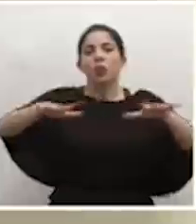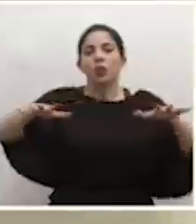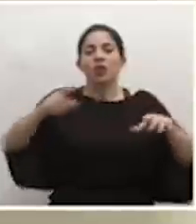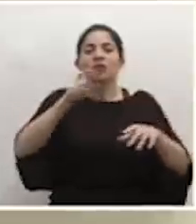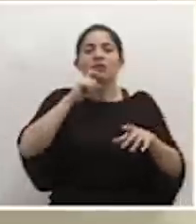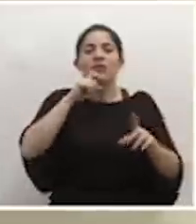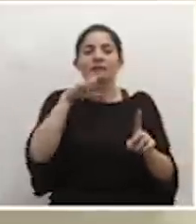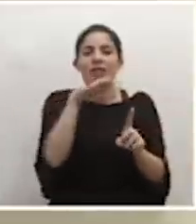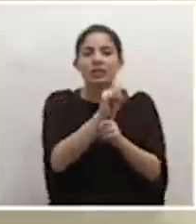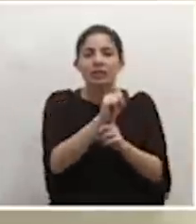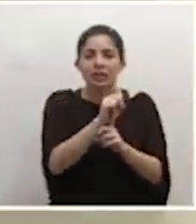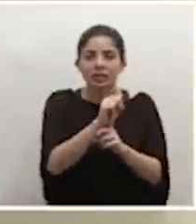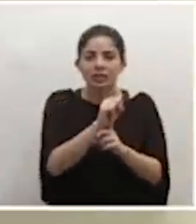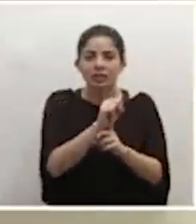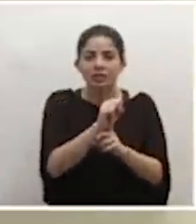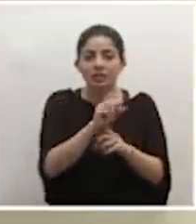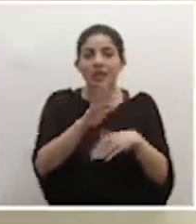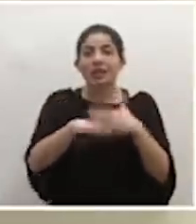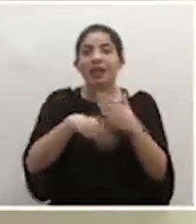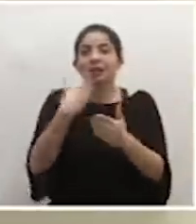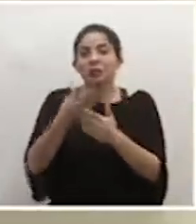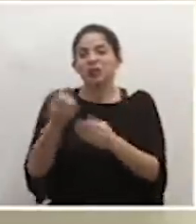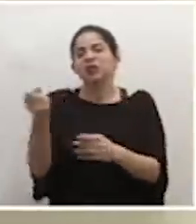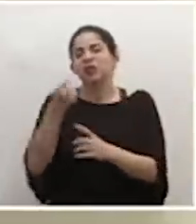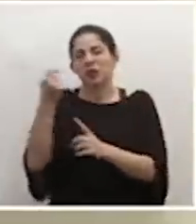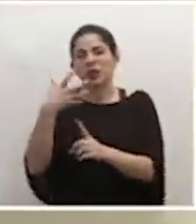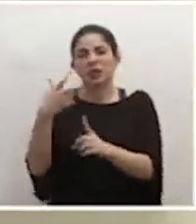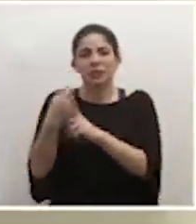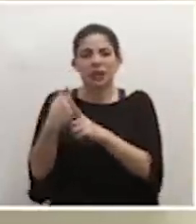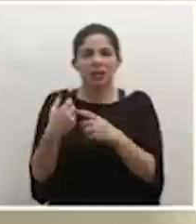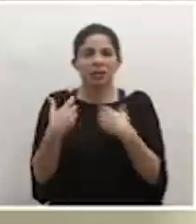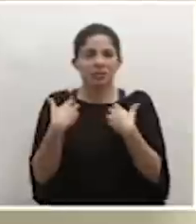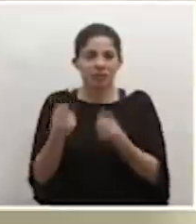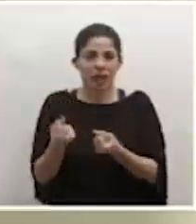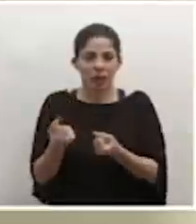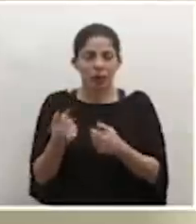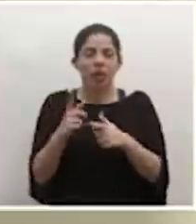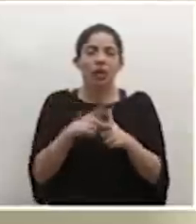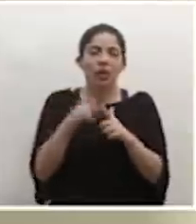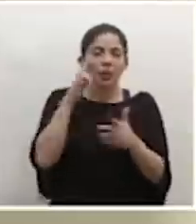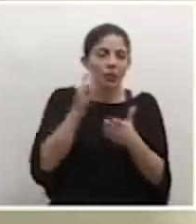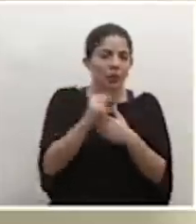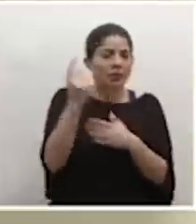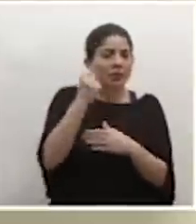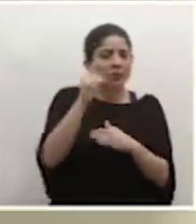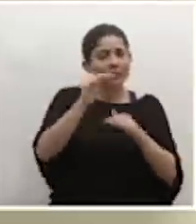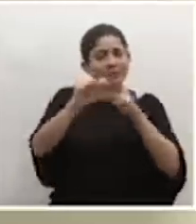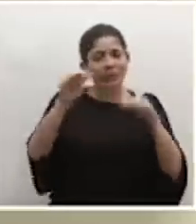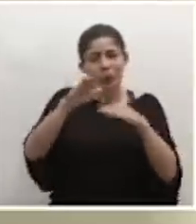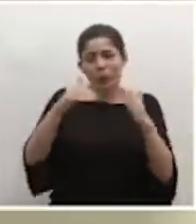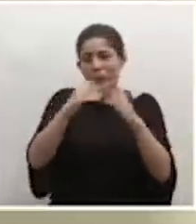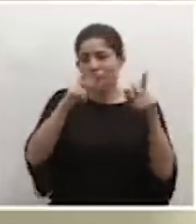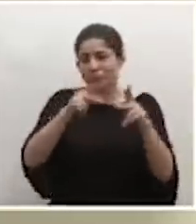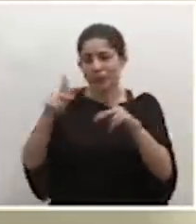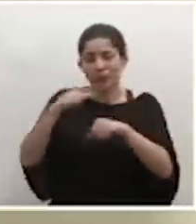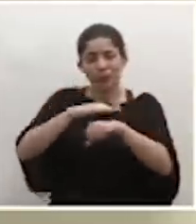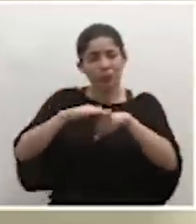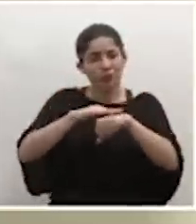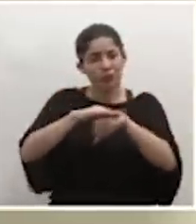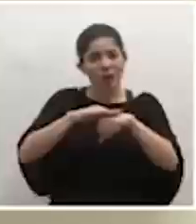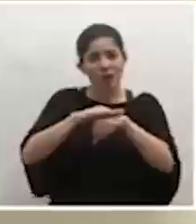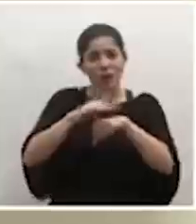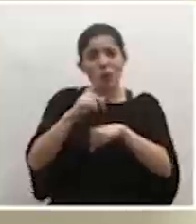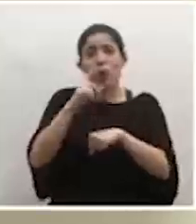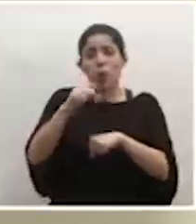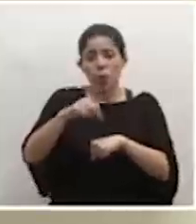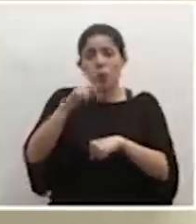evidentes y que después sí pueden llegar a tener un impacto en los servicios de salud. Entonces, por eso es hacemos siempre ese llamado a la población a que, por favor, es un